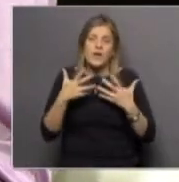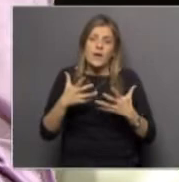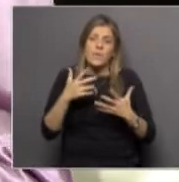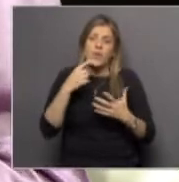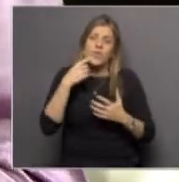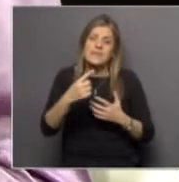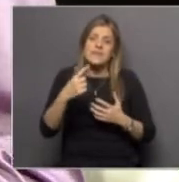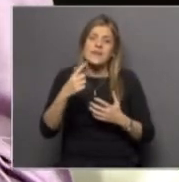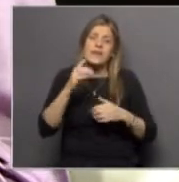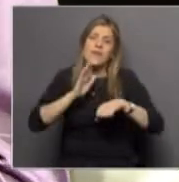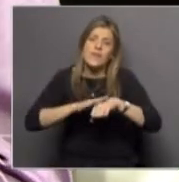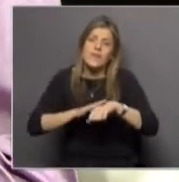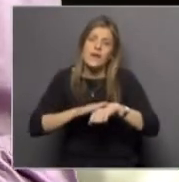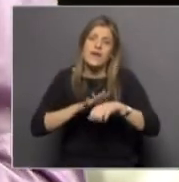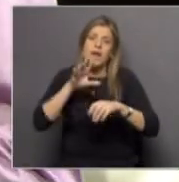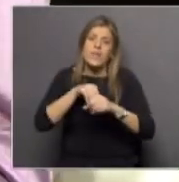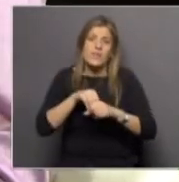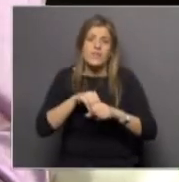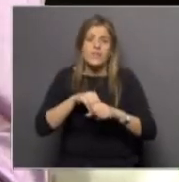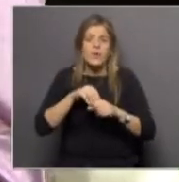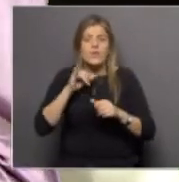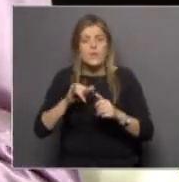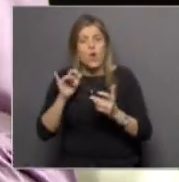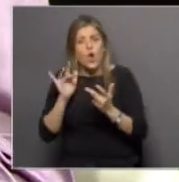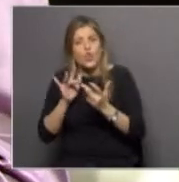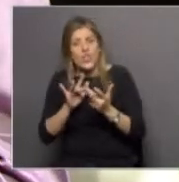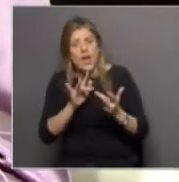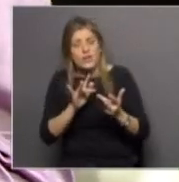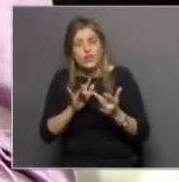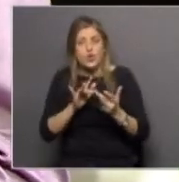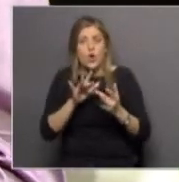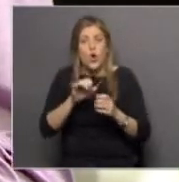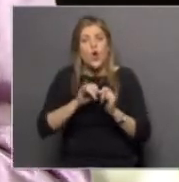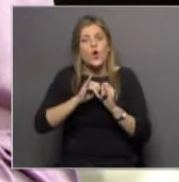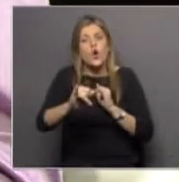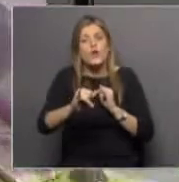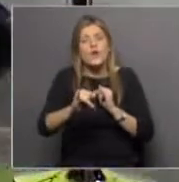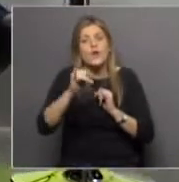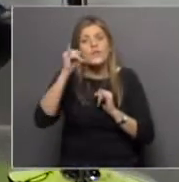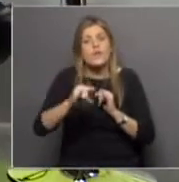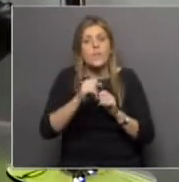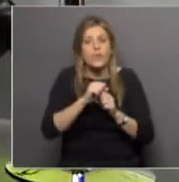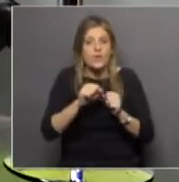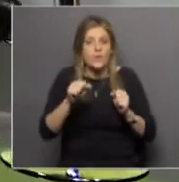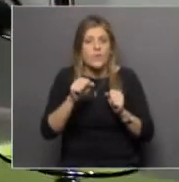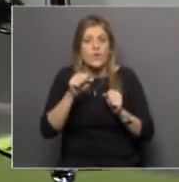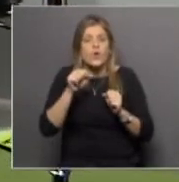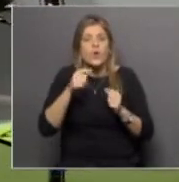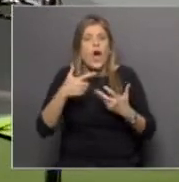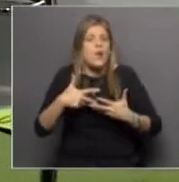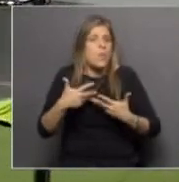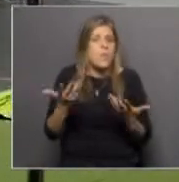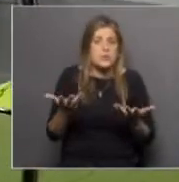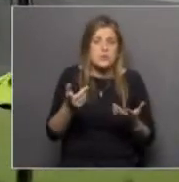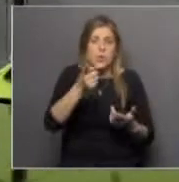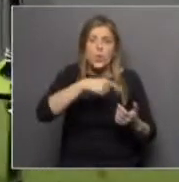recordar y alentar que a través de nuestras vías de contacto y sobre todo de nuestro correo electrónico estamos a disposición